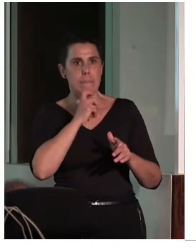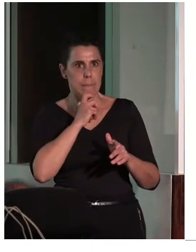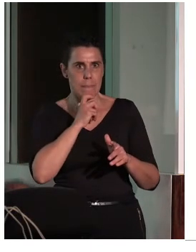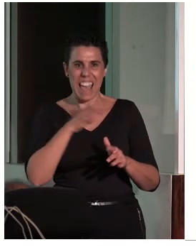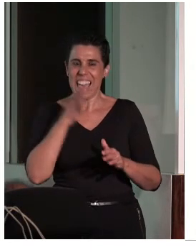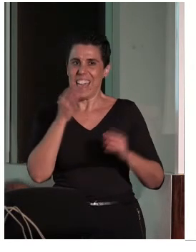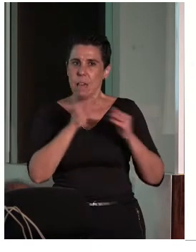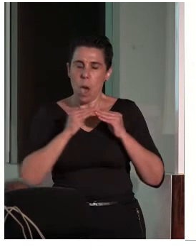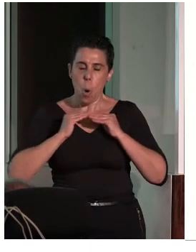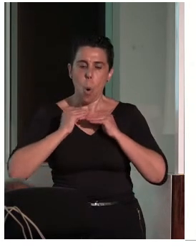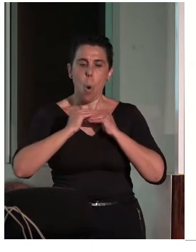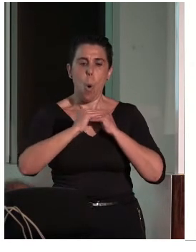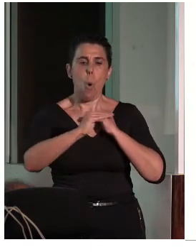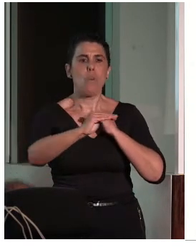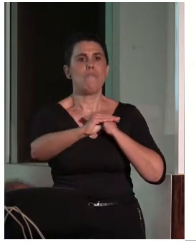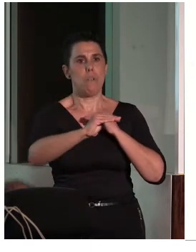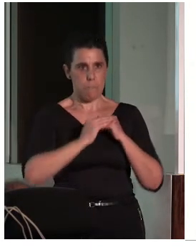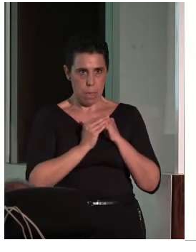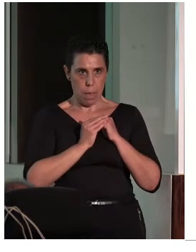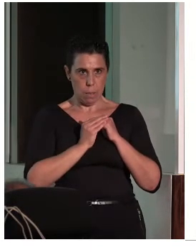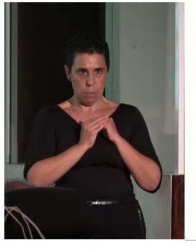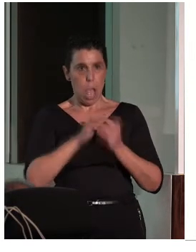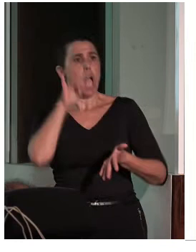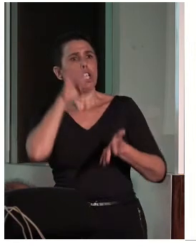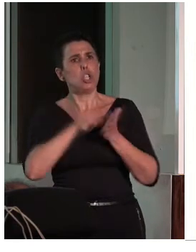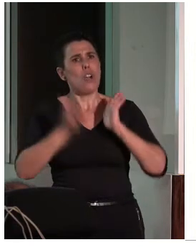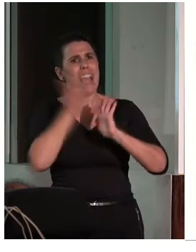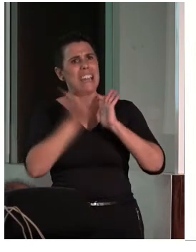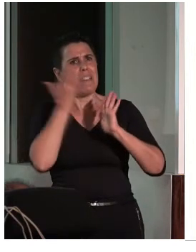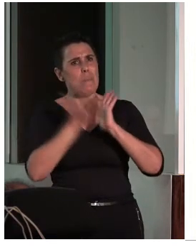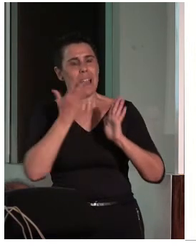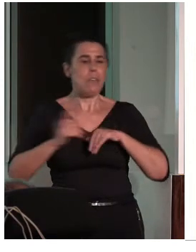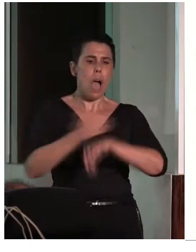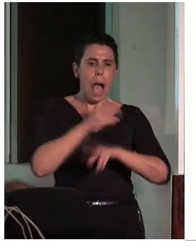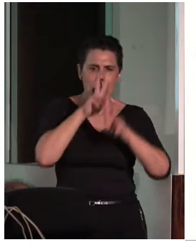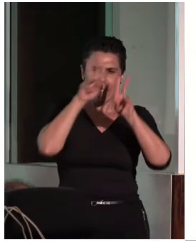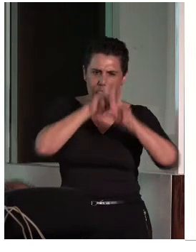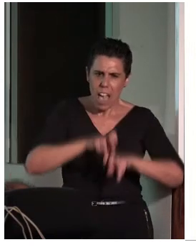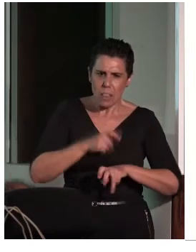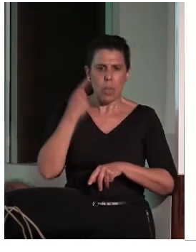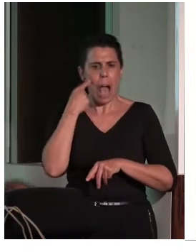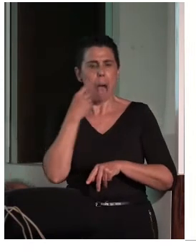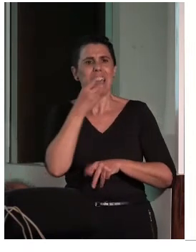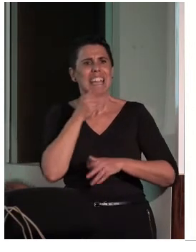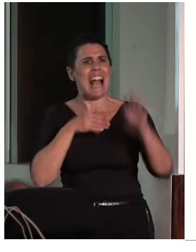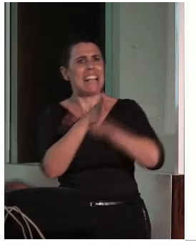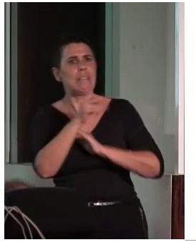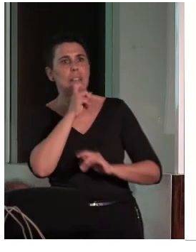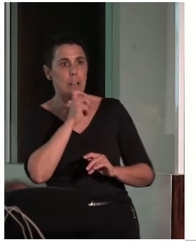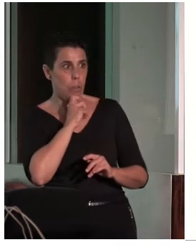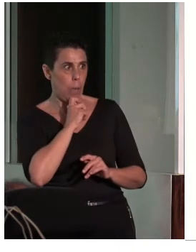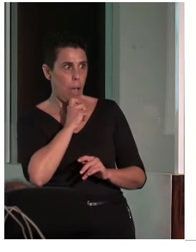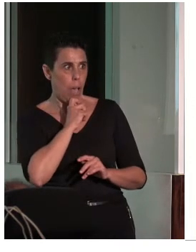Uniformidad. Uniformidad. Y cuando hay una reparación que se haga con criterio. En las zonas de circulación, las puertas.